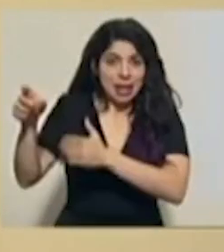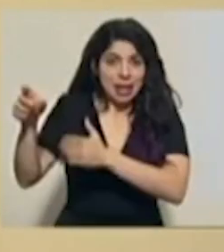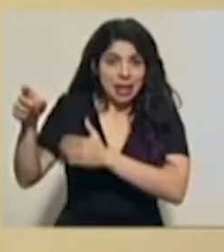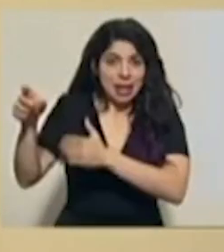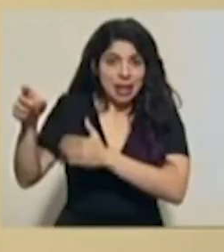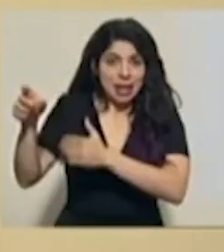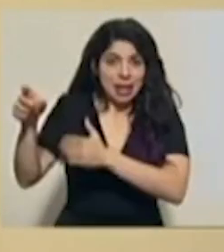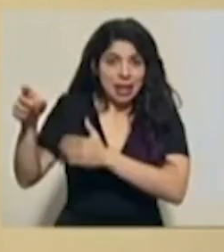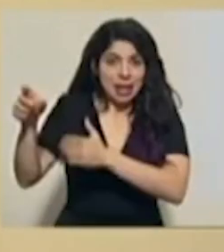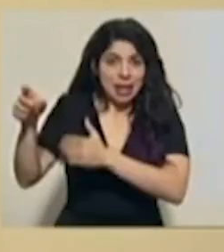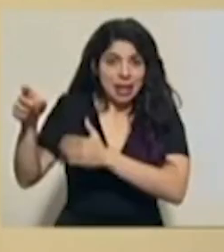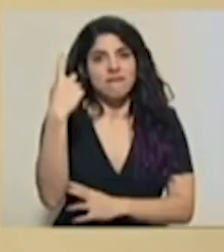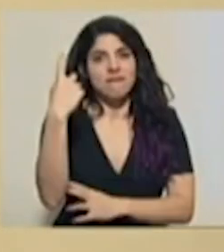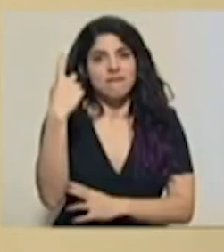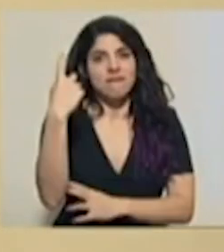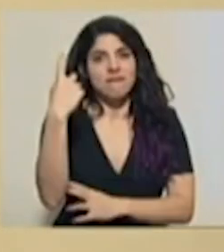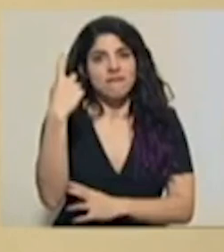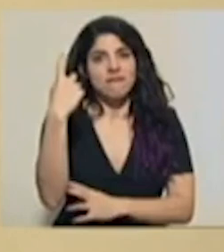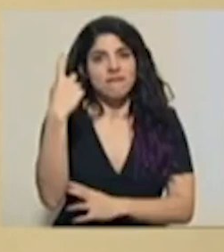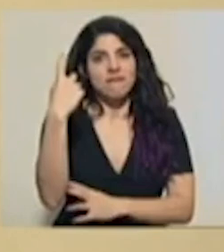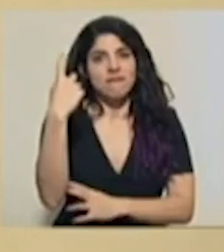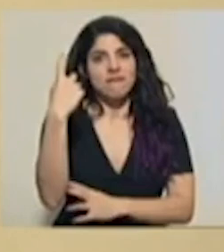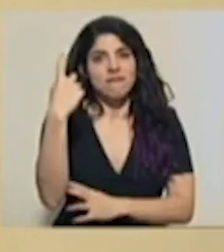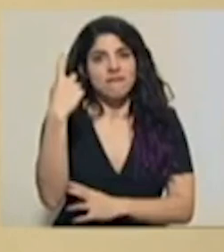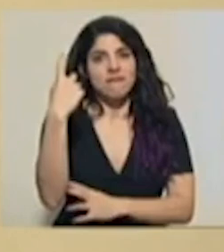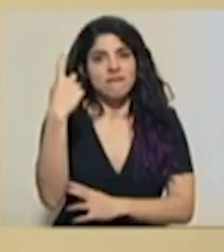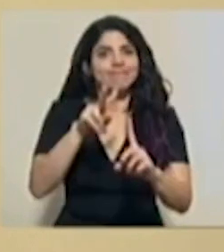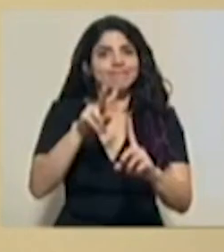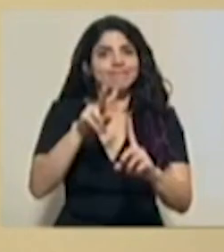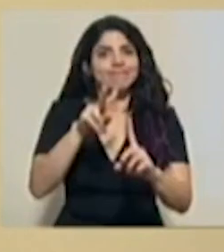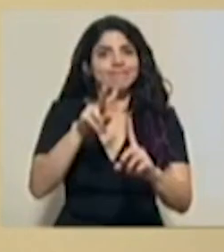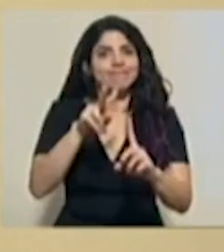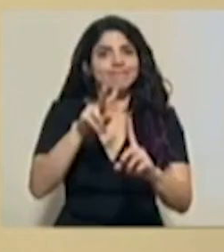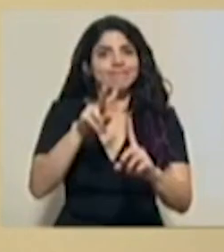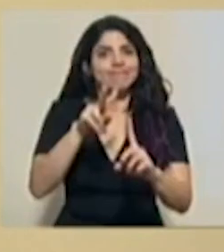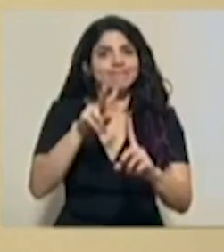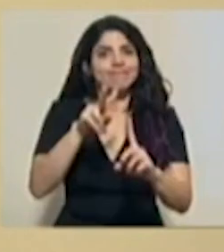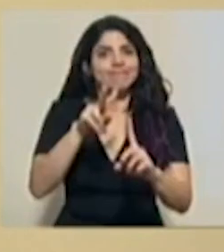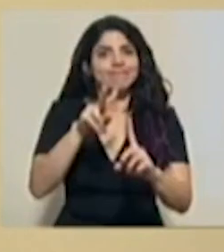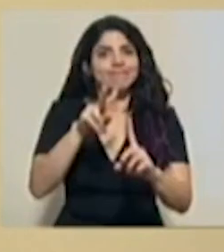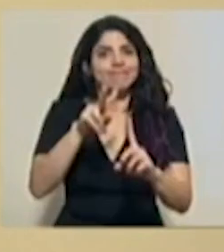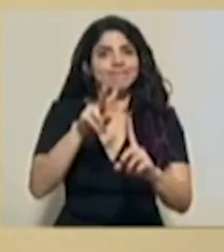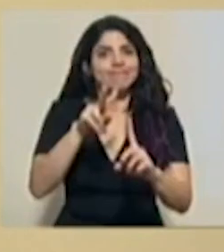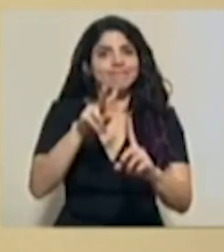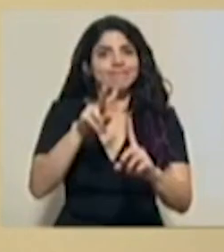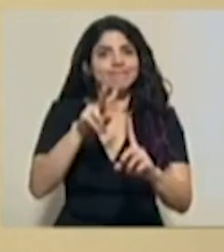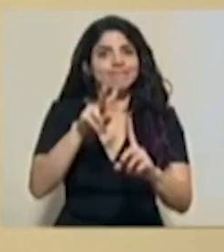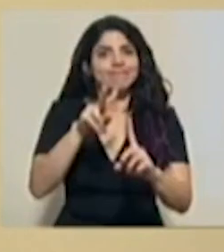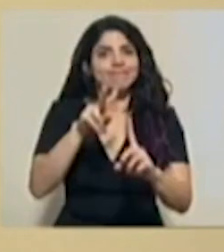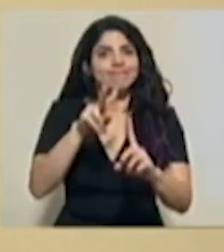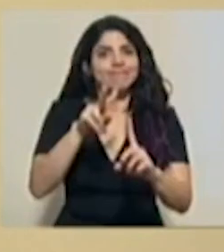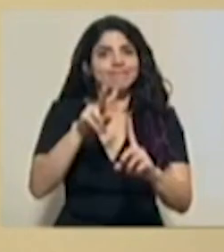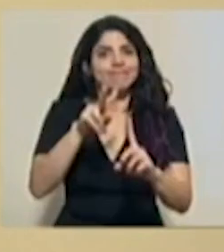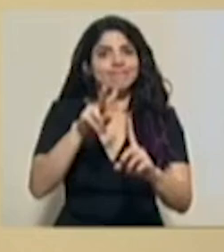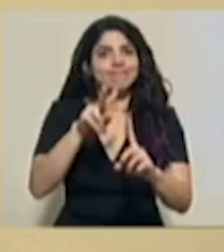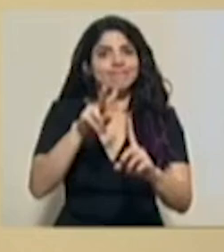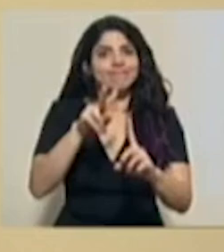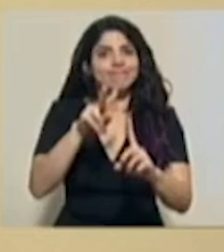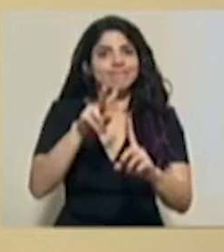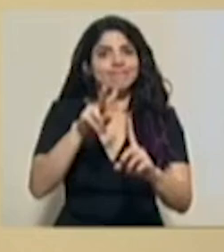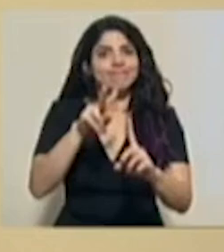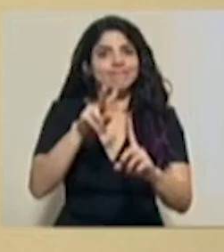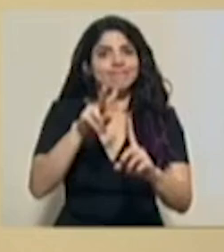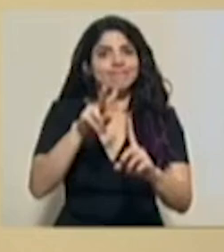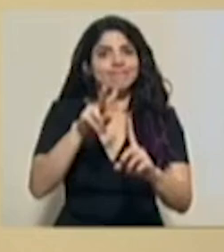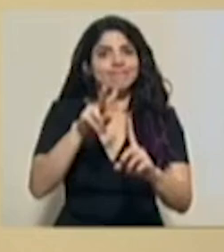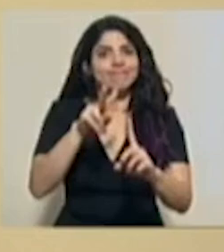Asamblea Legislativa, aún tenemos un faltante de personas que no están cubiertas. Por tanto, por ejemplo, los recursos del BID